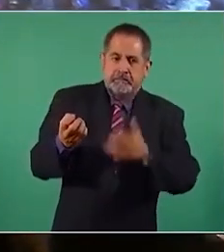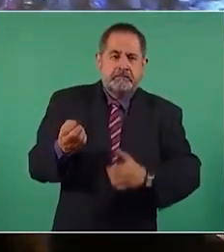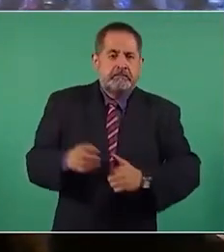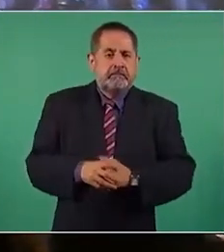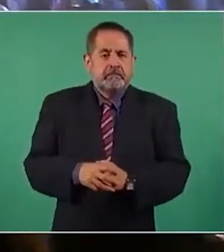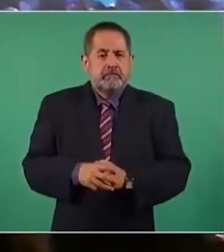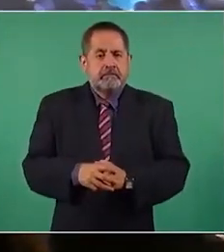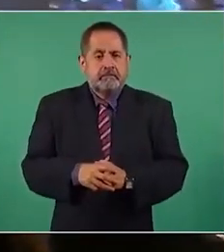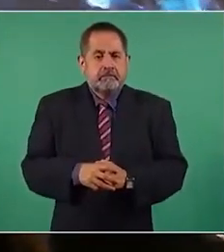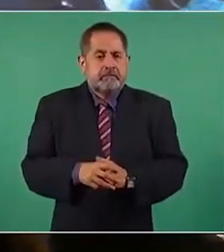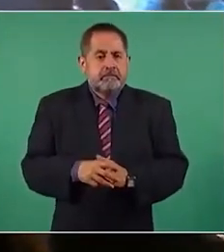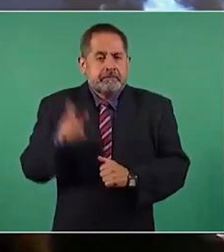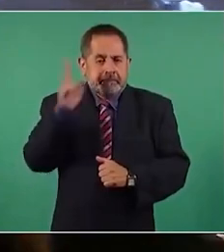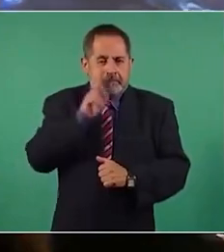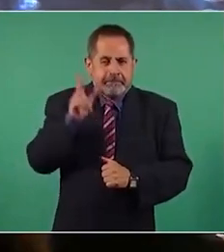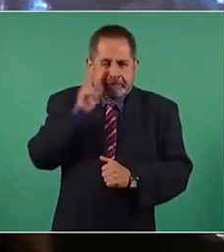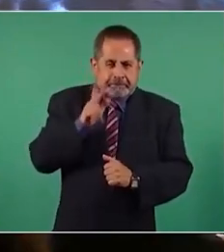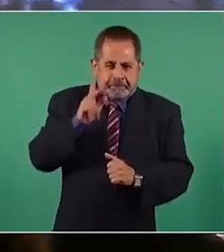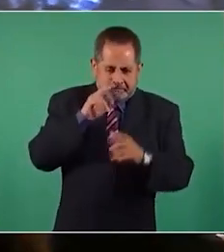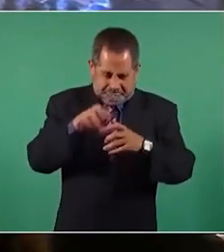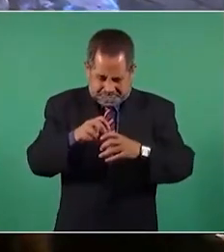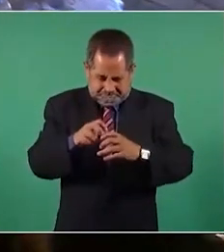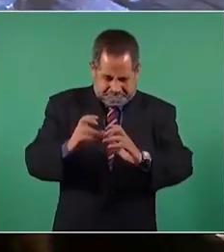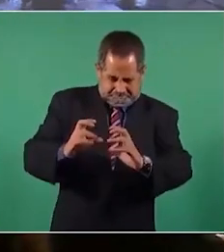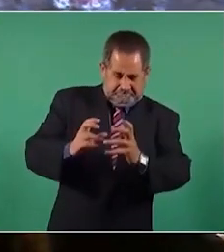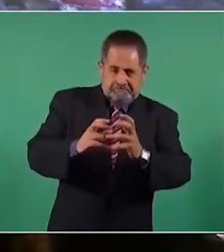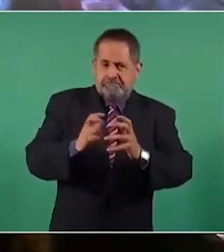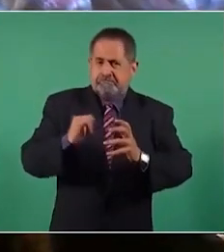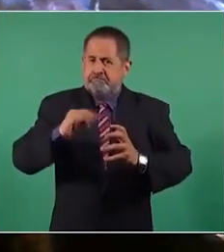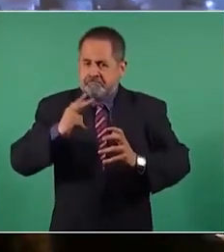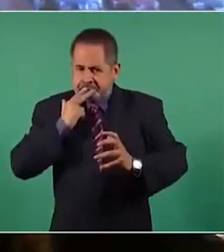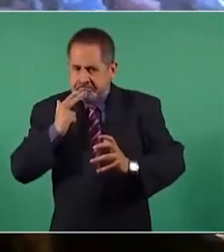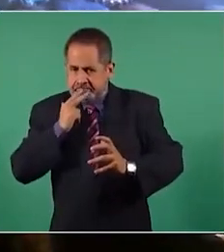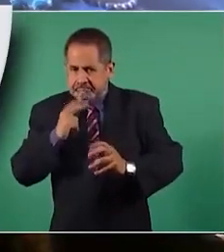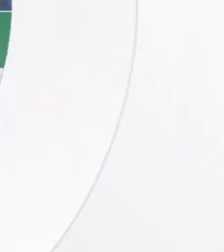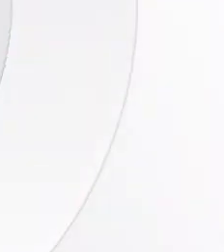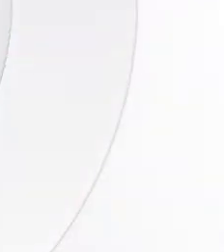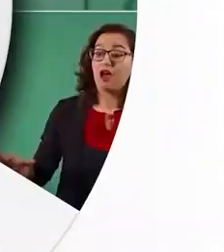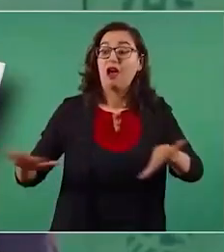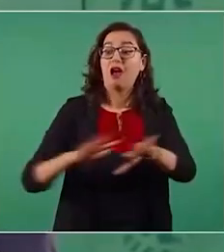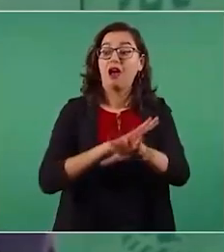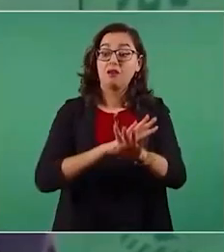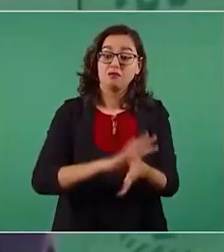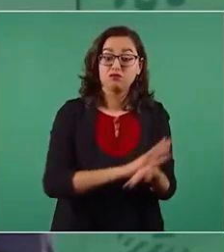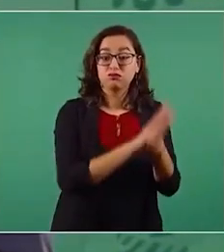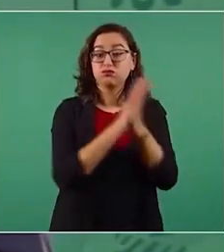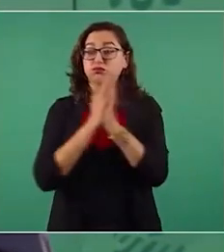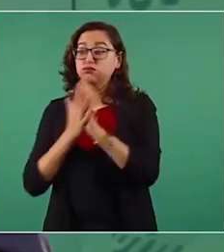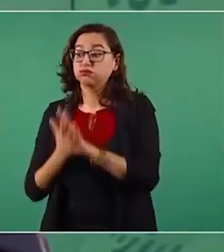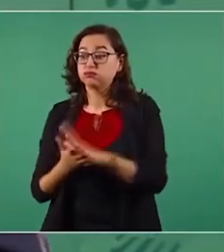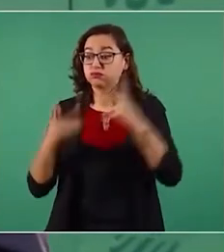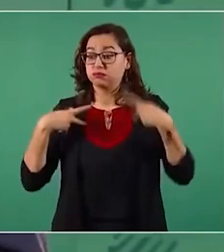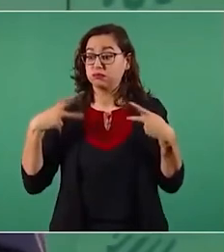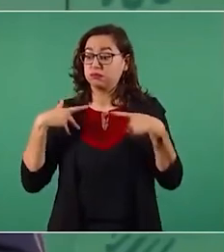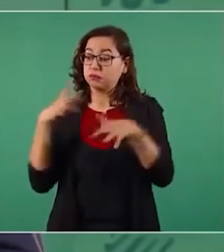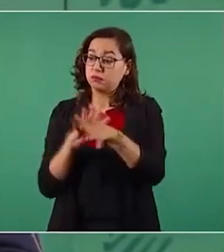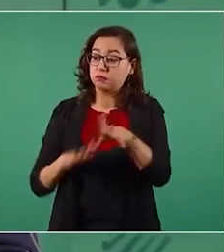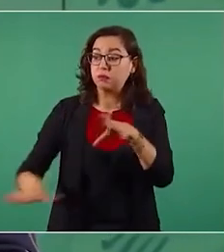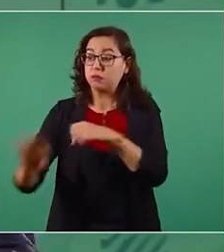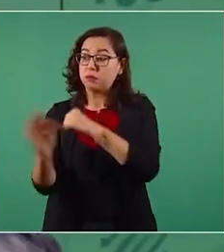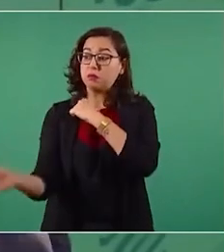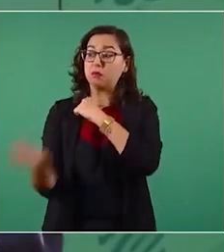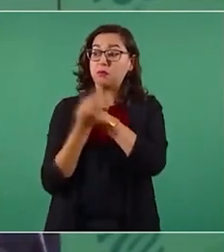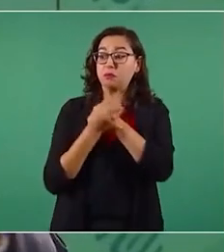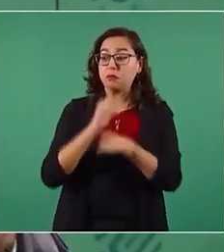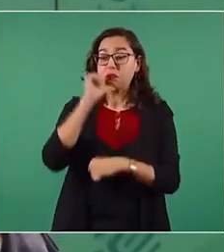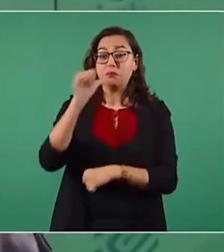aquí estamos probando las válvulas, las que sirven y las que no sirven. Como decía Juárez, con el pueblo